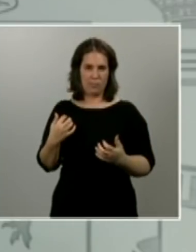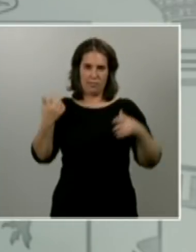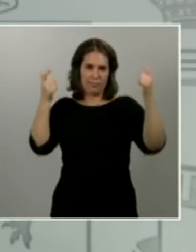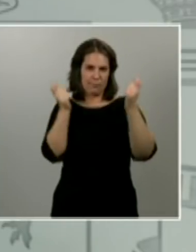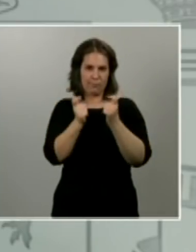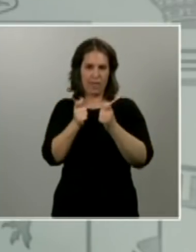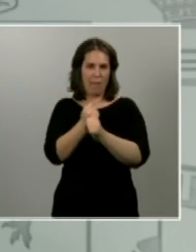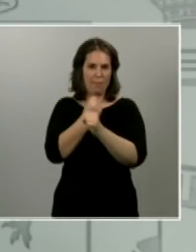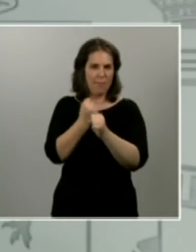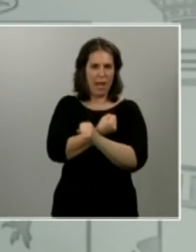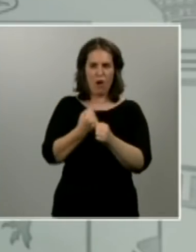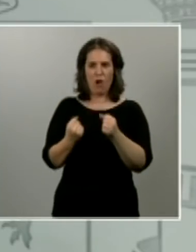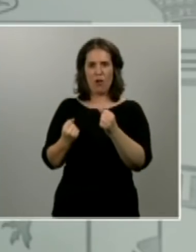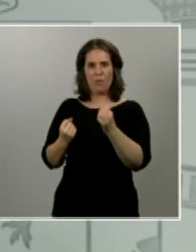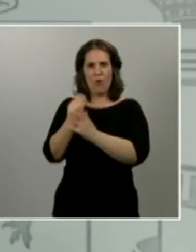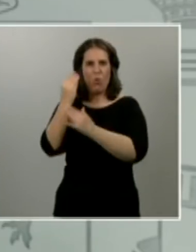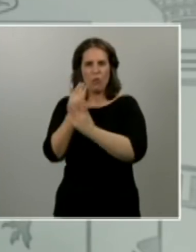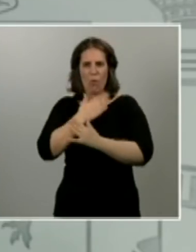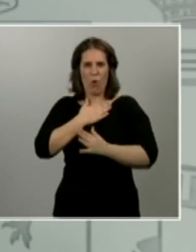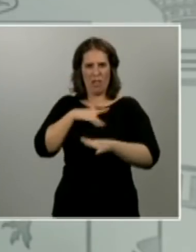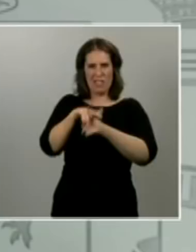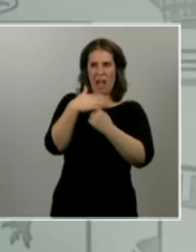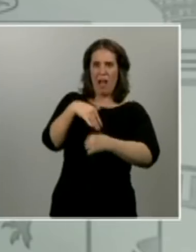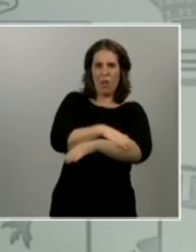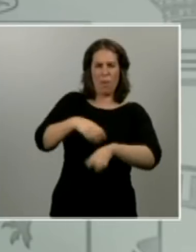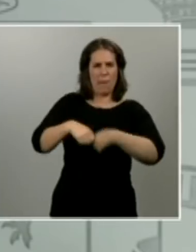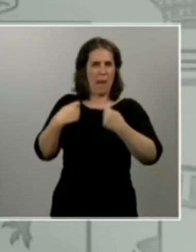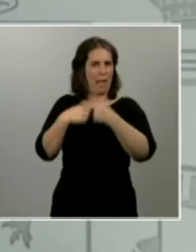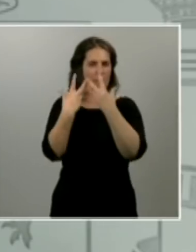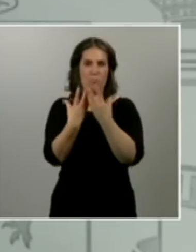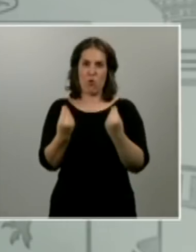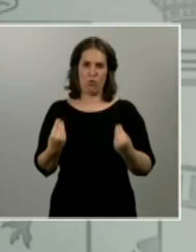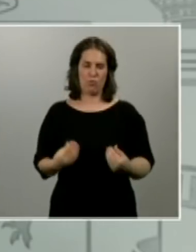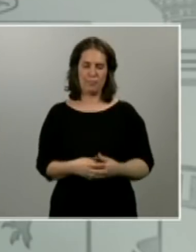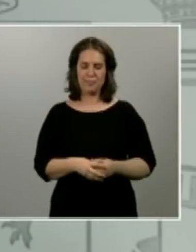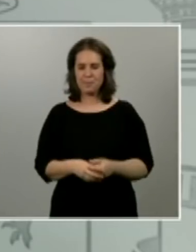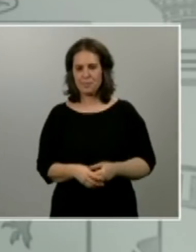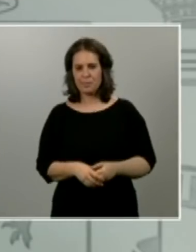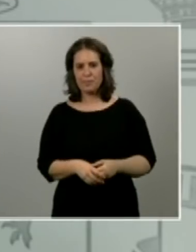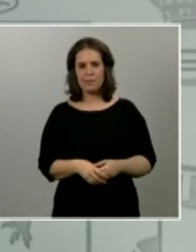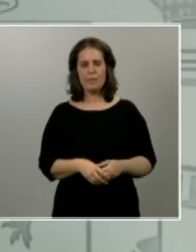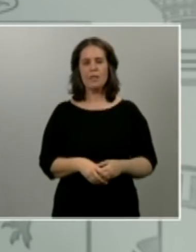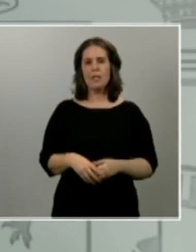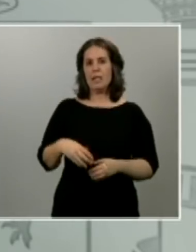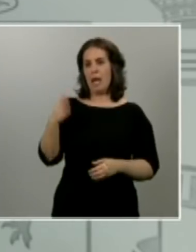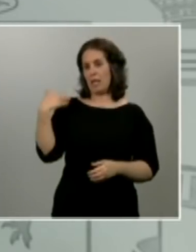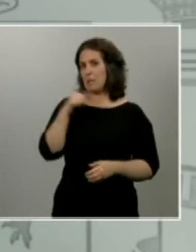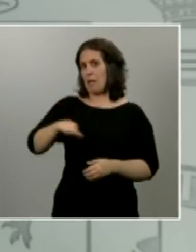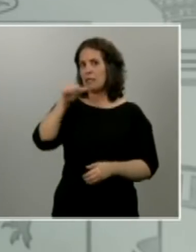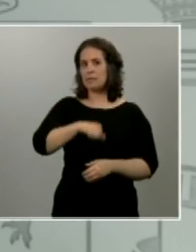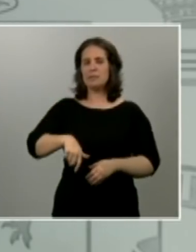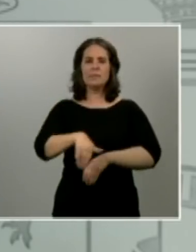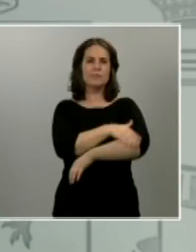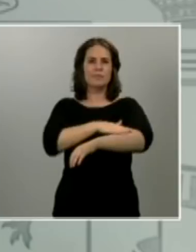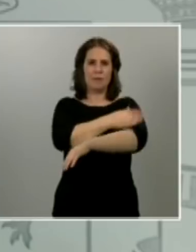esta pandemia. Quiero anunciaros que, desde hace semanas, el Gobierno de España, como ya dije en algunas